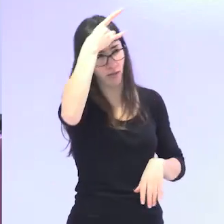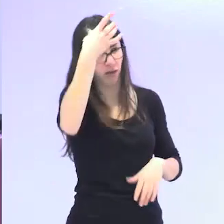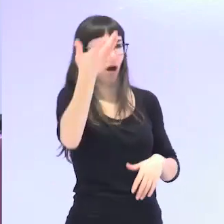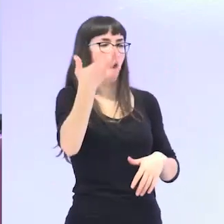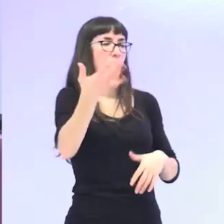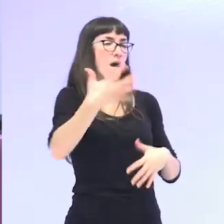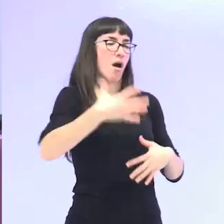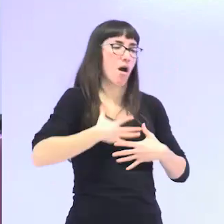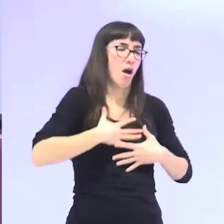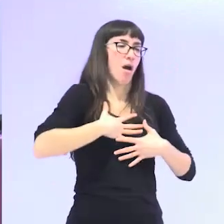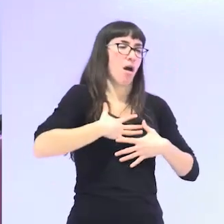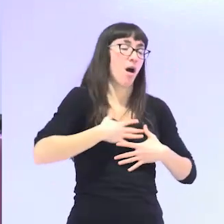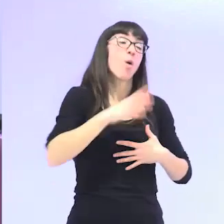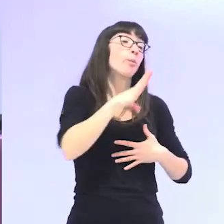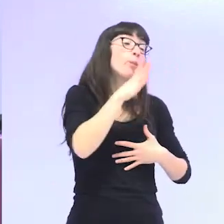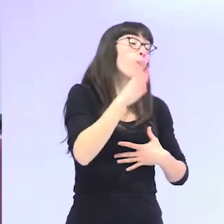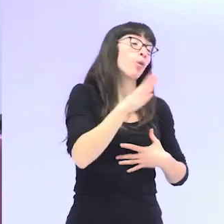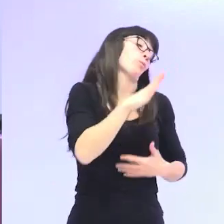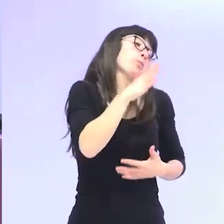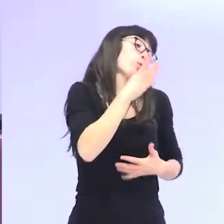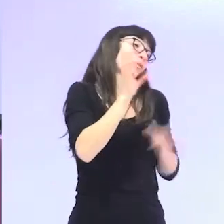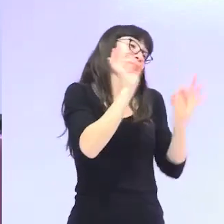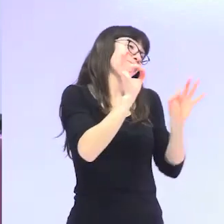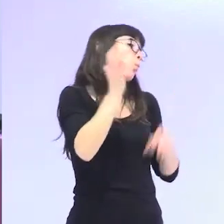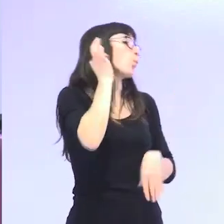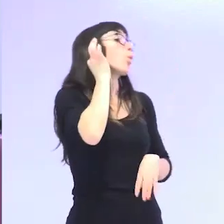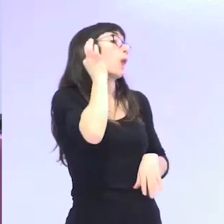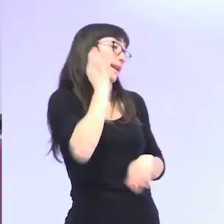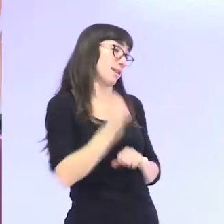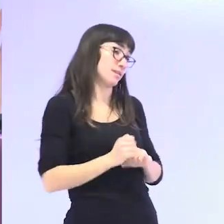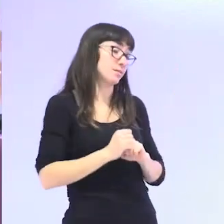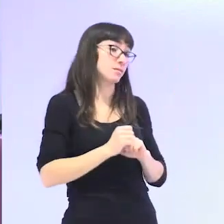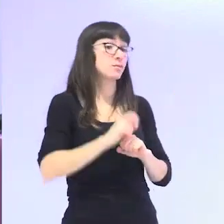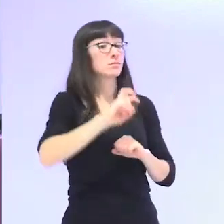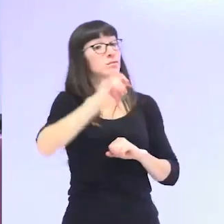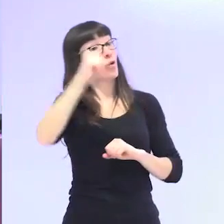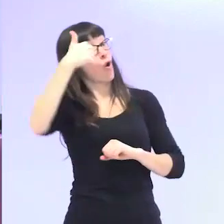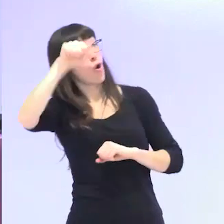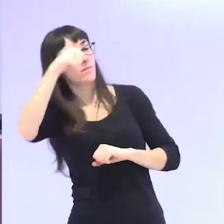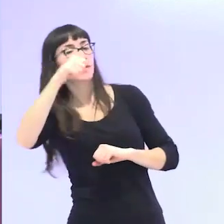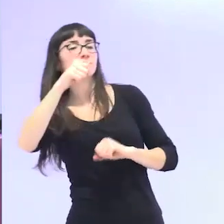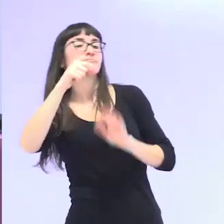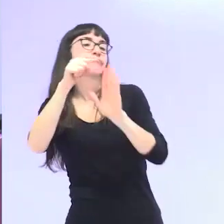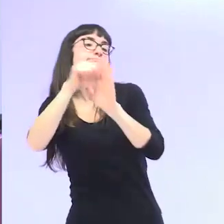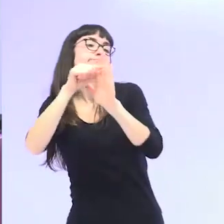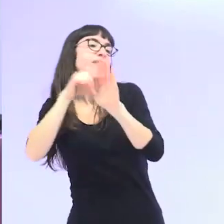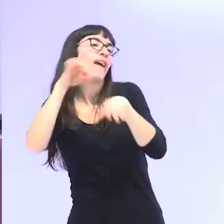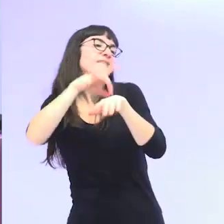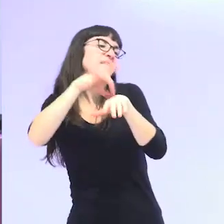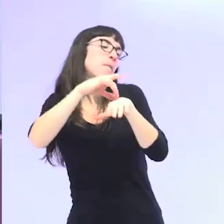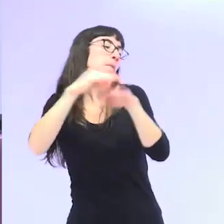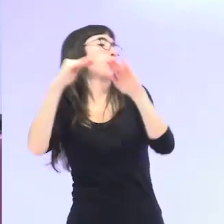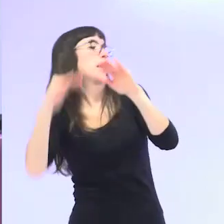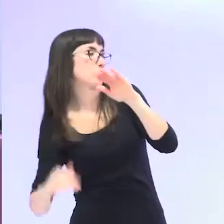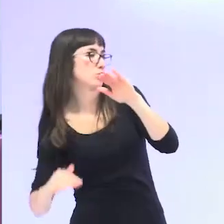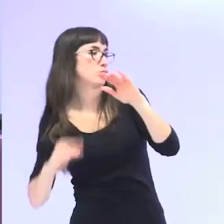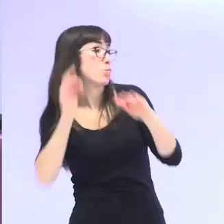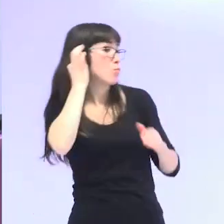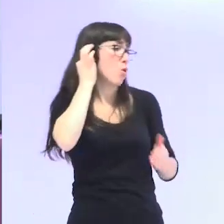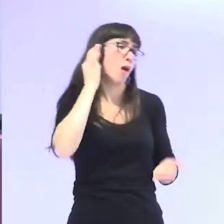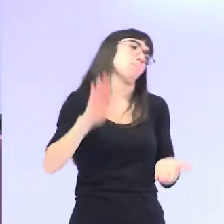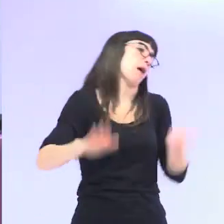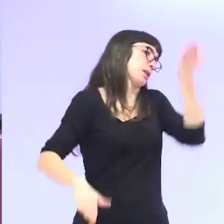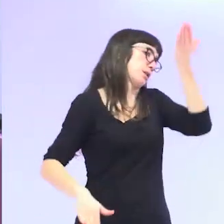por el hecho de ser mujeres y que los hombres tenían otros padecimientos pero que tenían menos padecimientos que las mujeres.